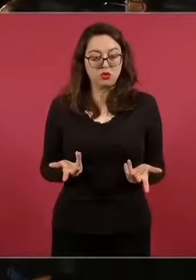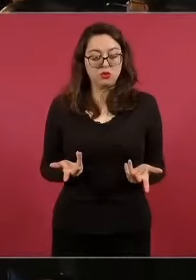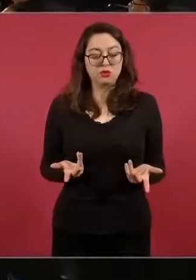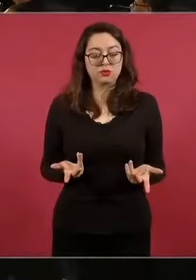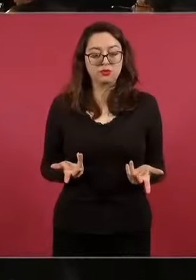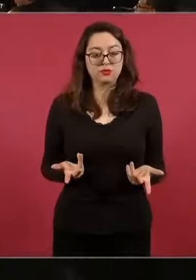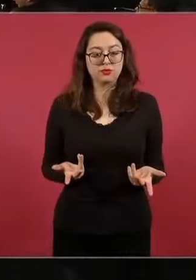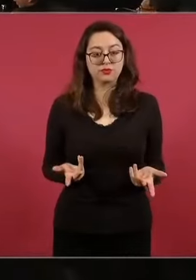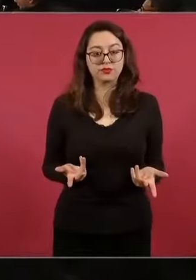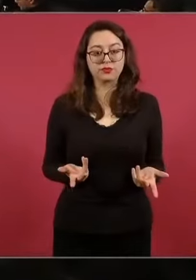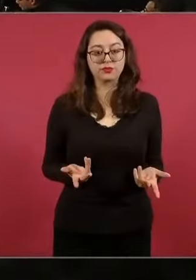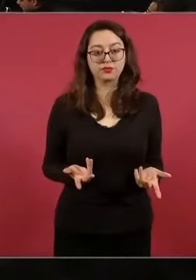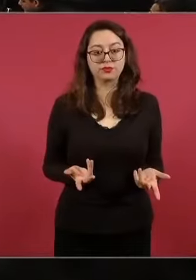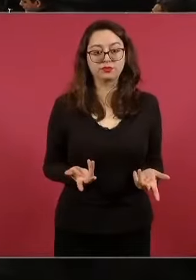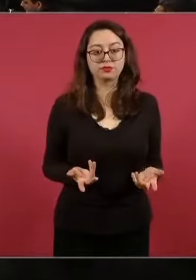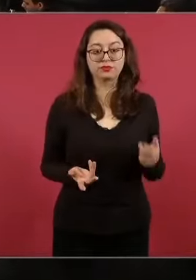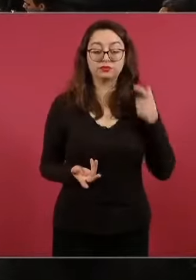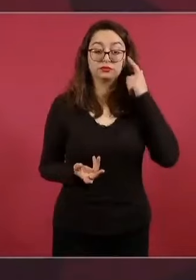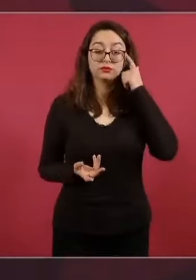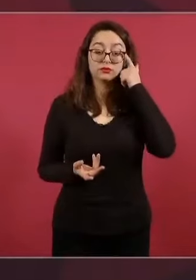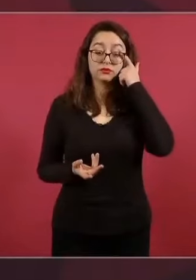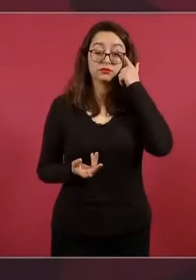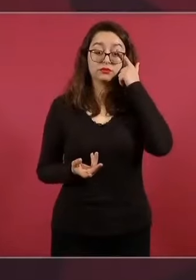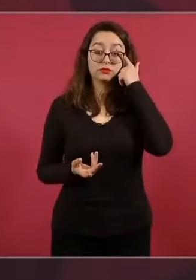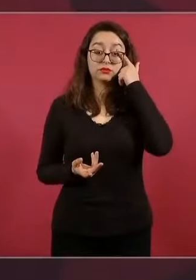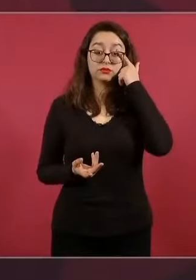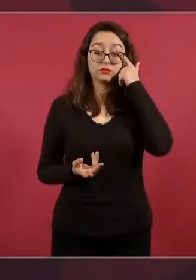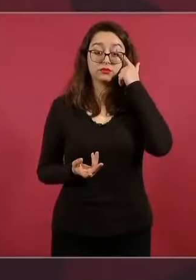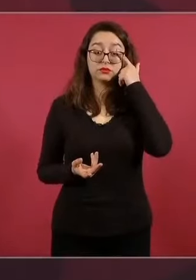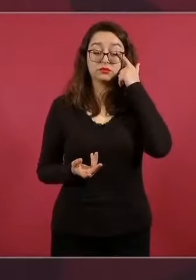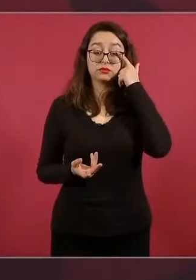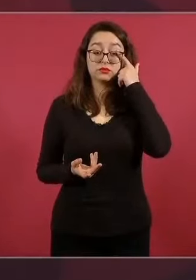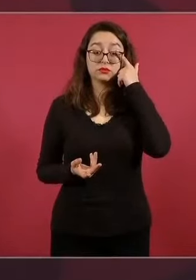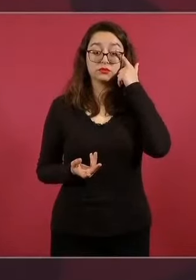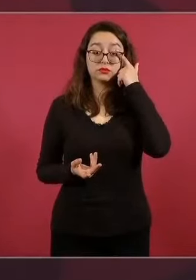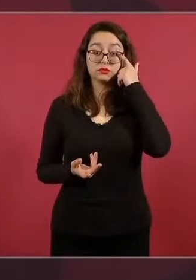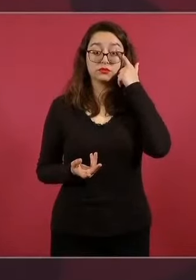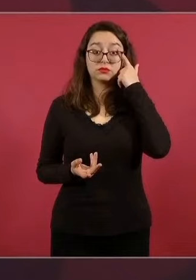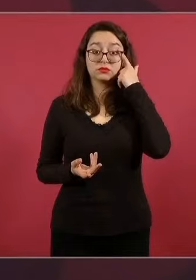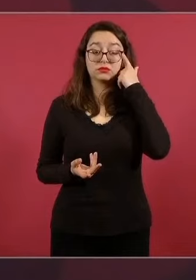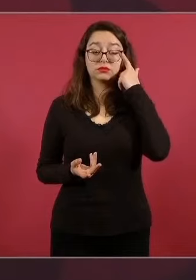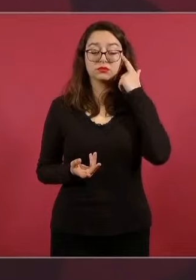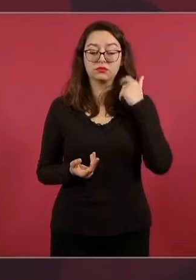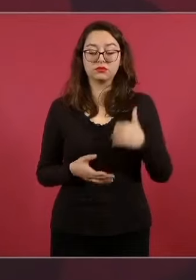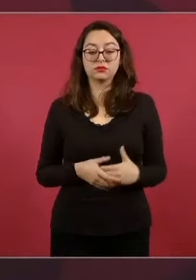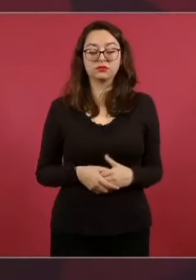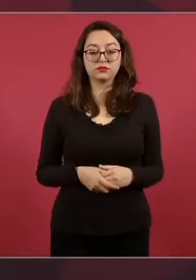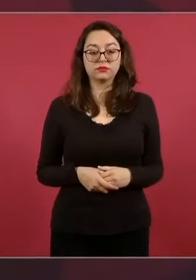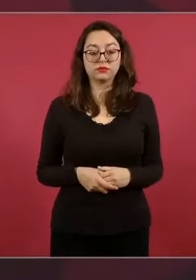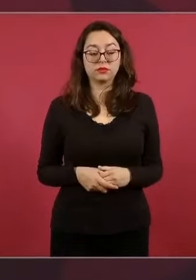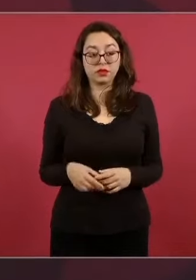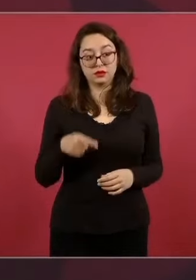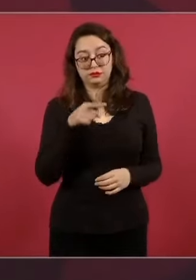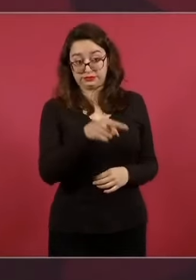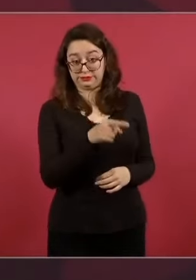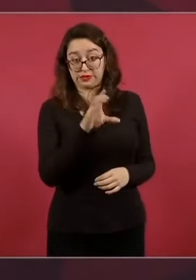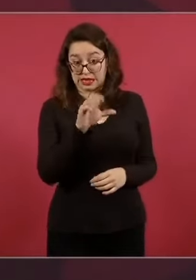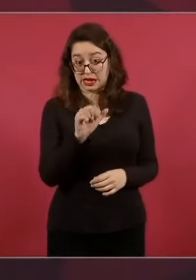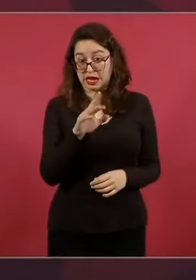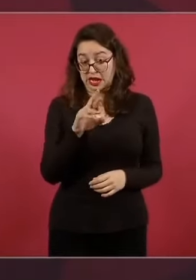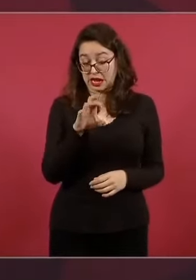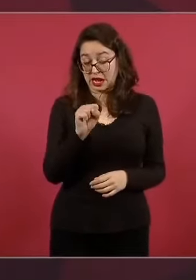Entonces, y si él, repito, ha incrementado